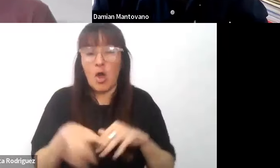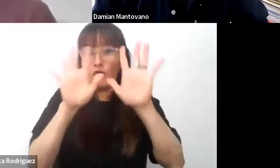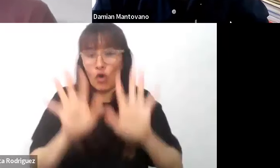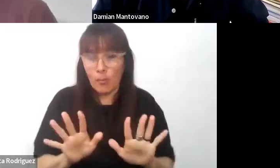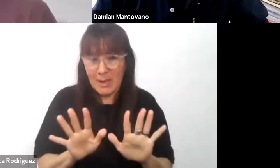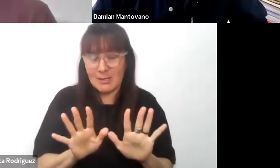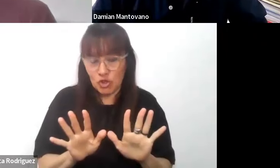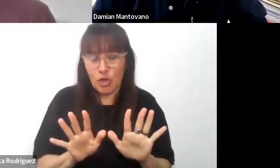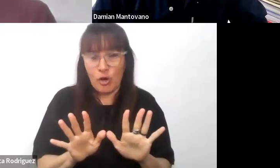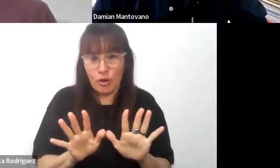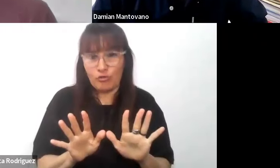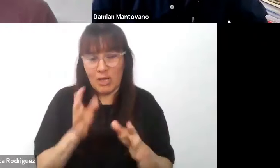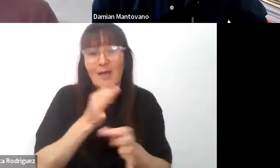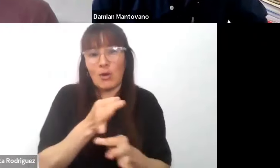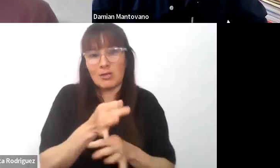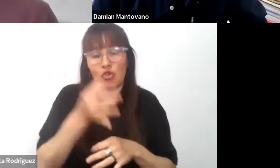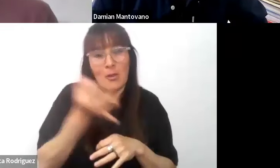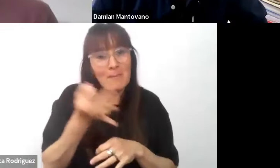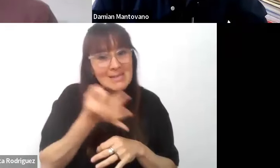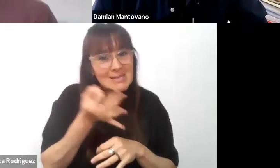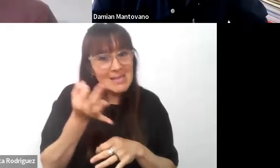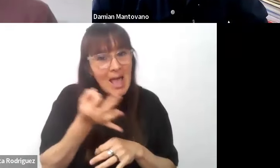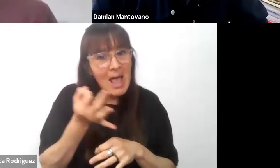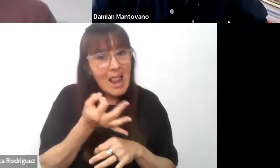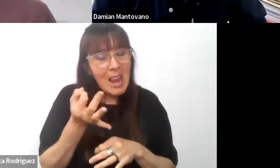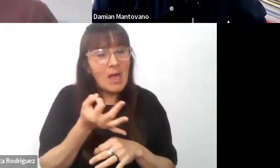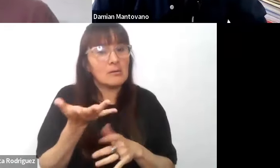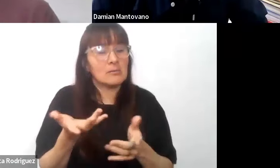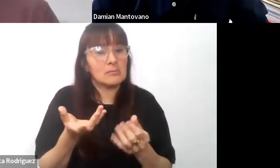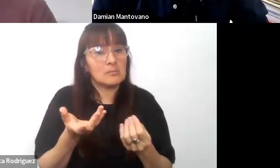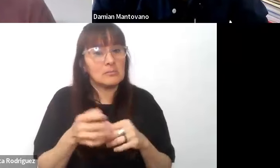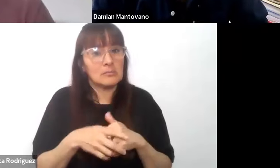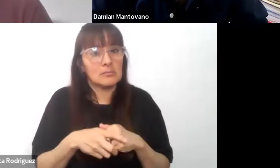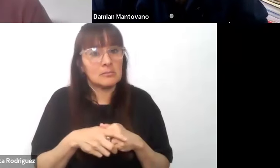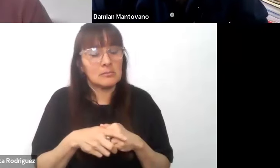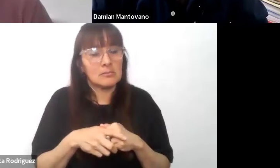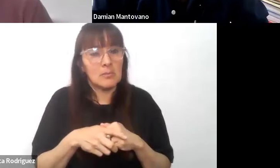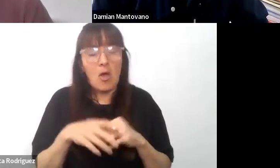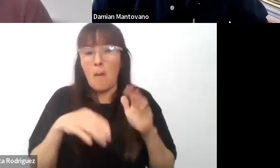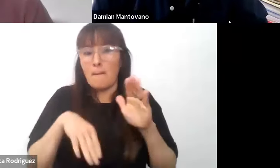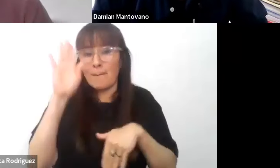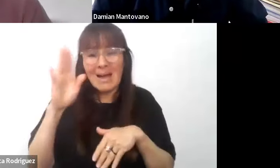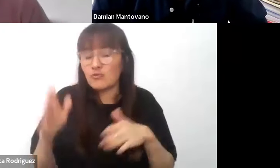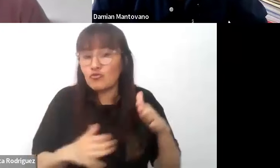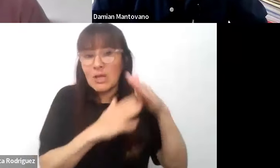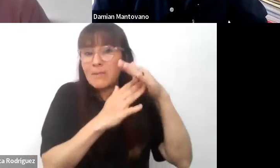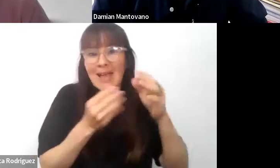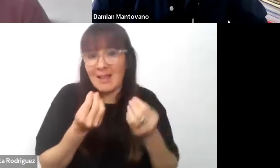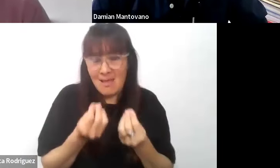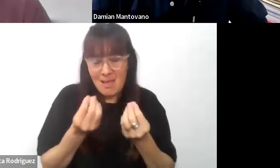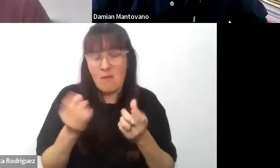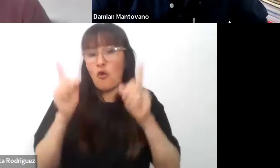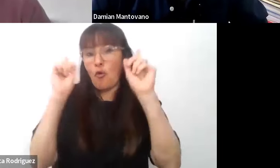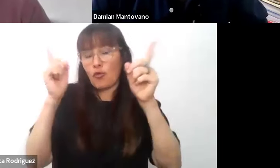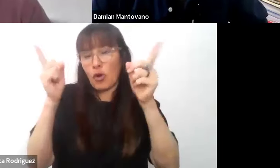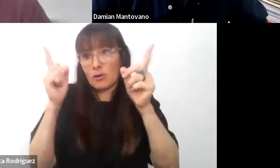en educación especial termine siendo primarizada termine priorizando una formación de un docente